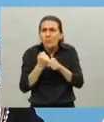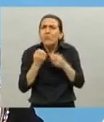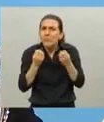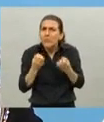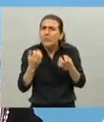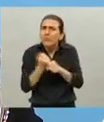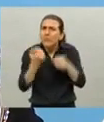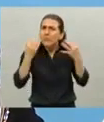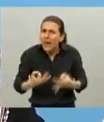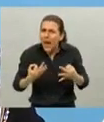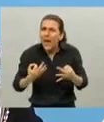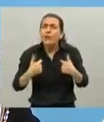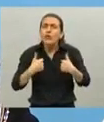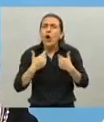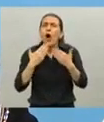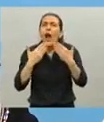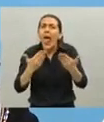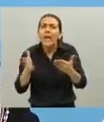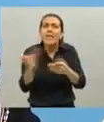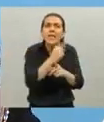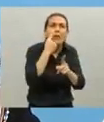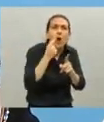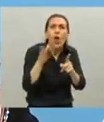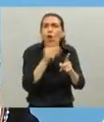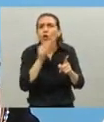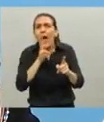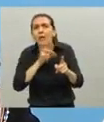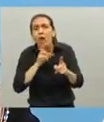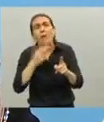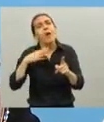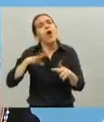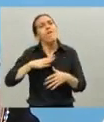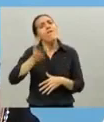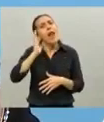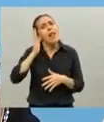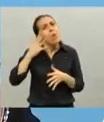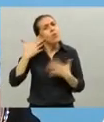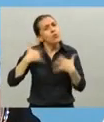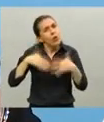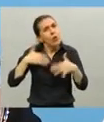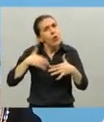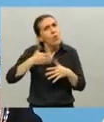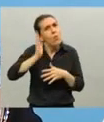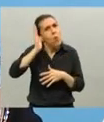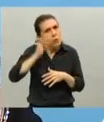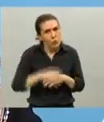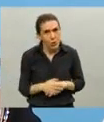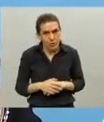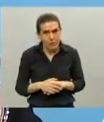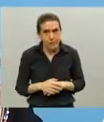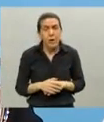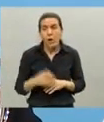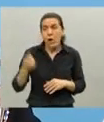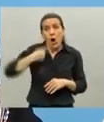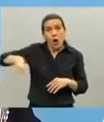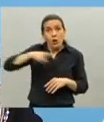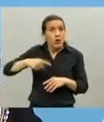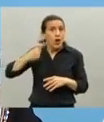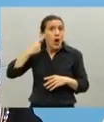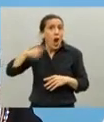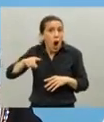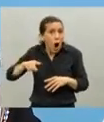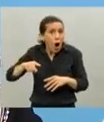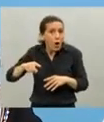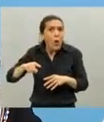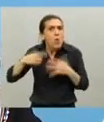y a todas les doy las gracias, pero falta mucho por delante, queda mucho por delante. Hemos logrado en un